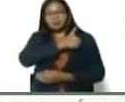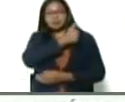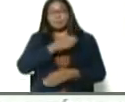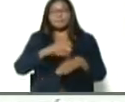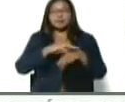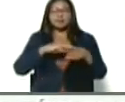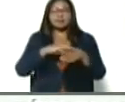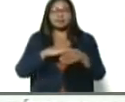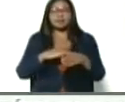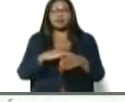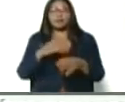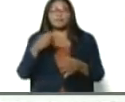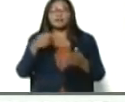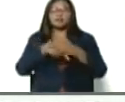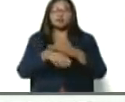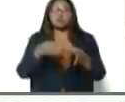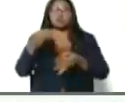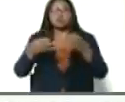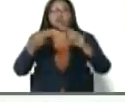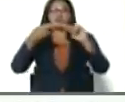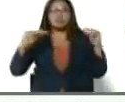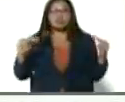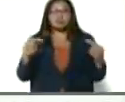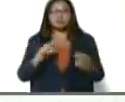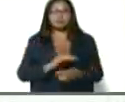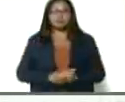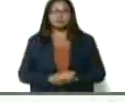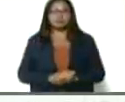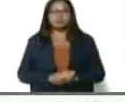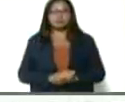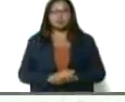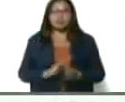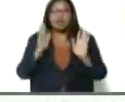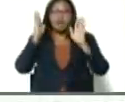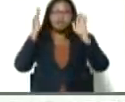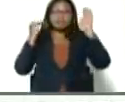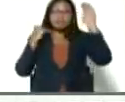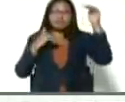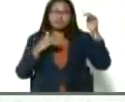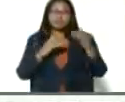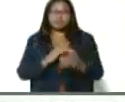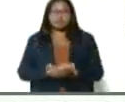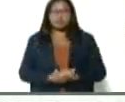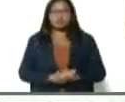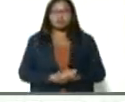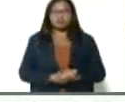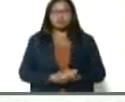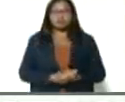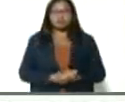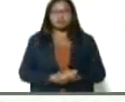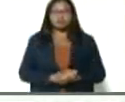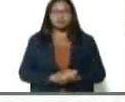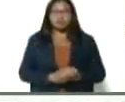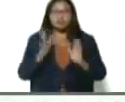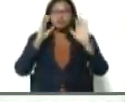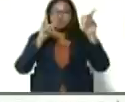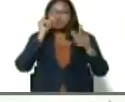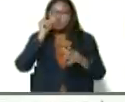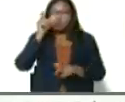Poder Popular para Interior y Justicia, atención, comandante estratégico operacional,